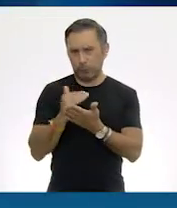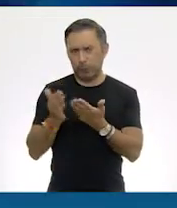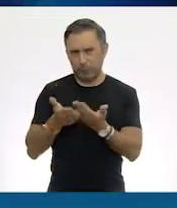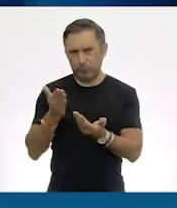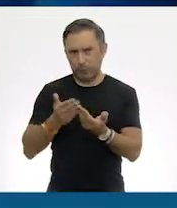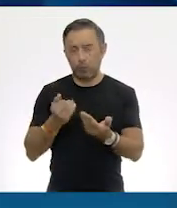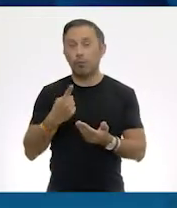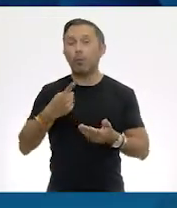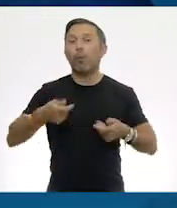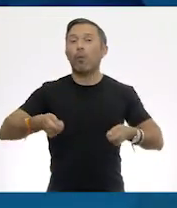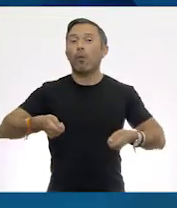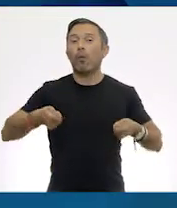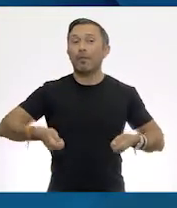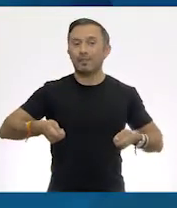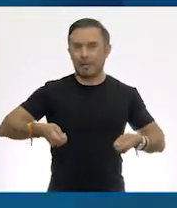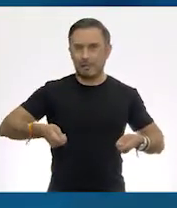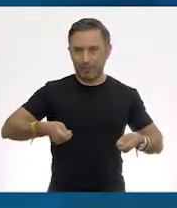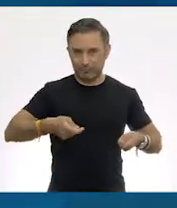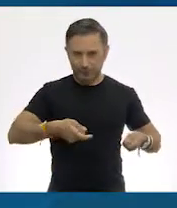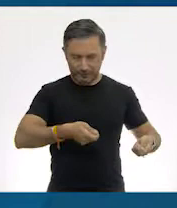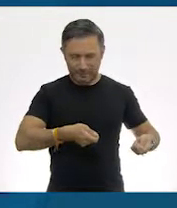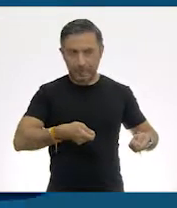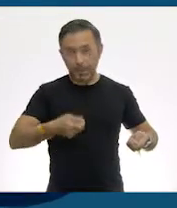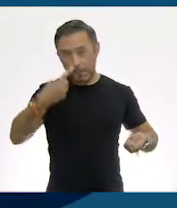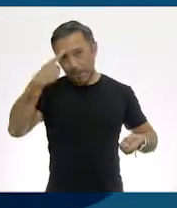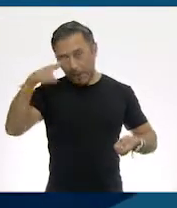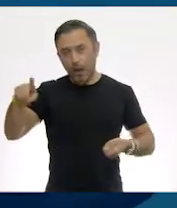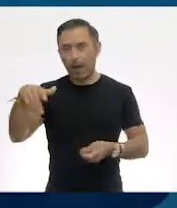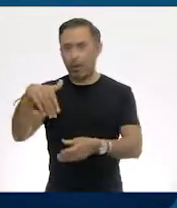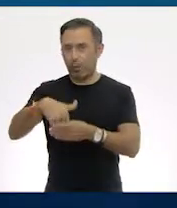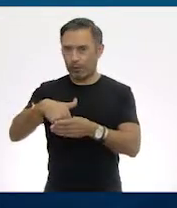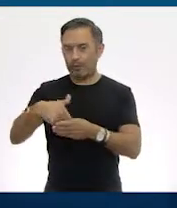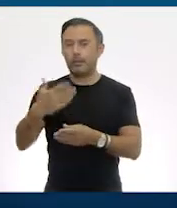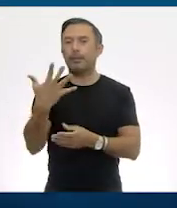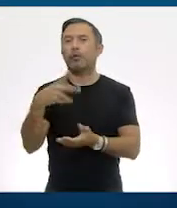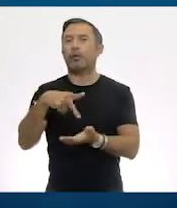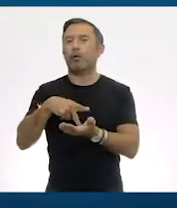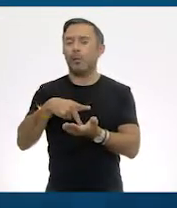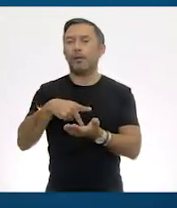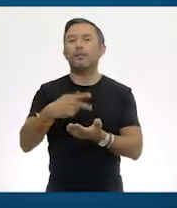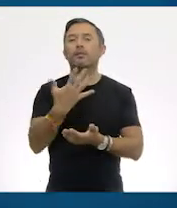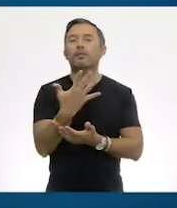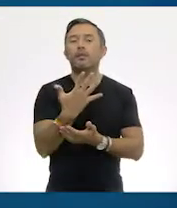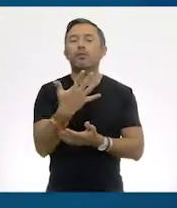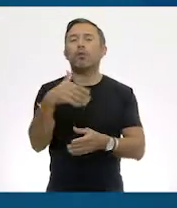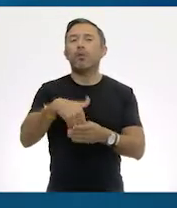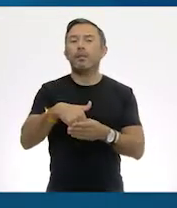de 5 kilogramos. ¿Cuántas bolsas empaco?